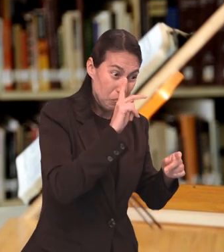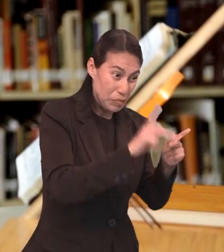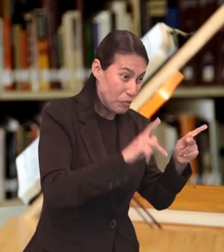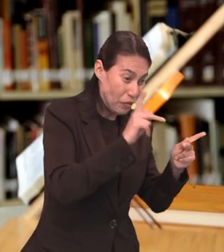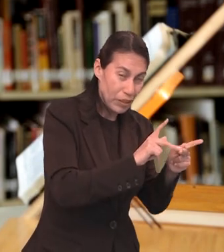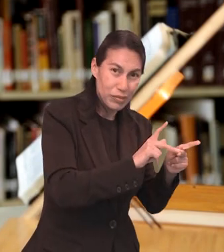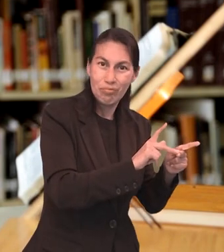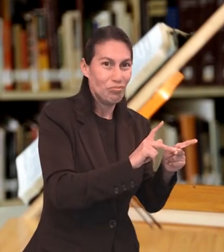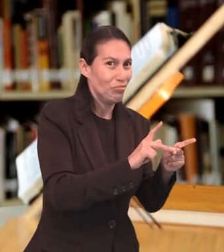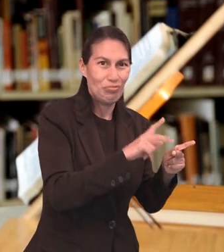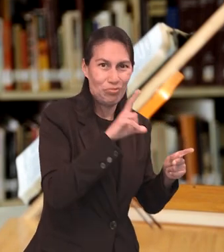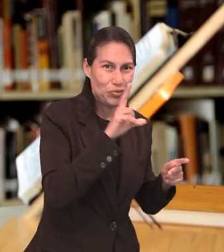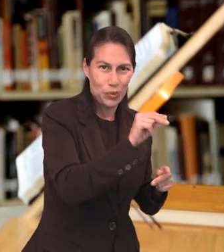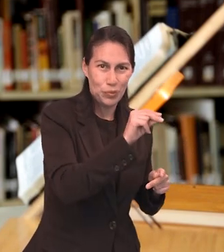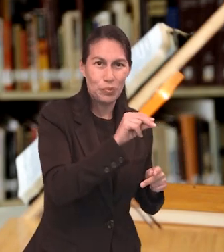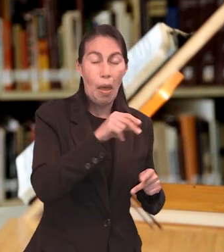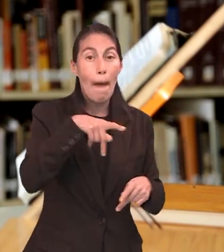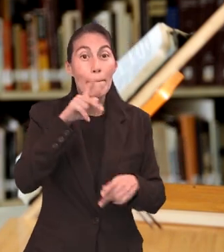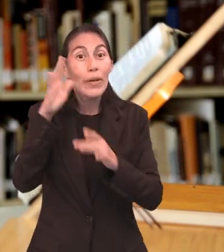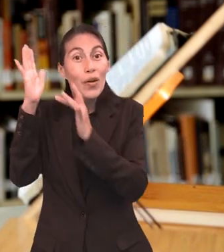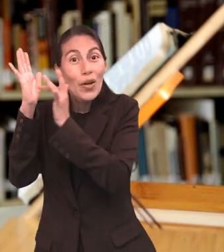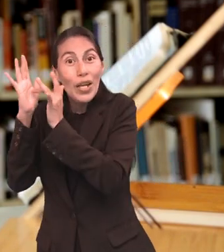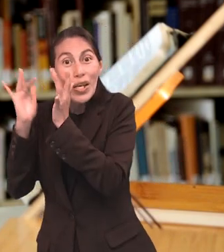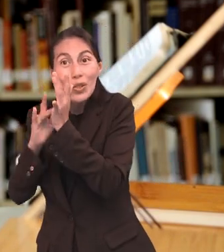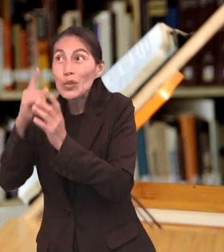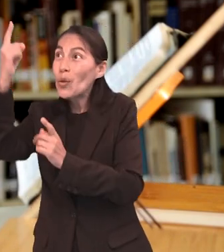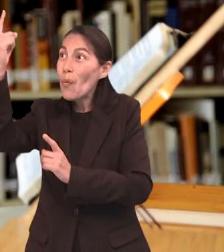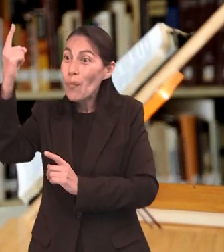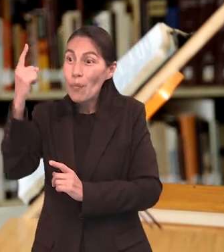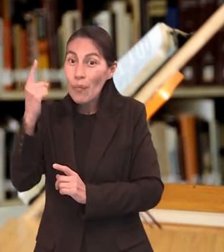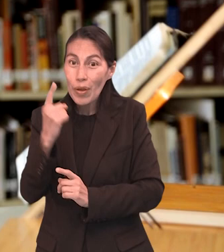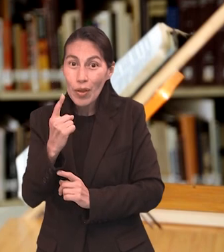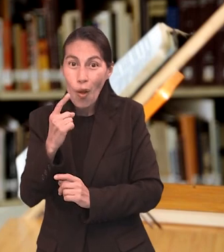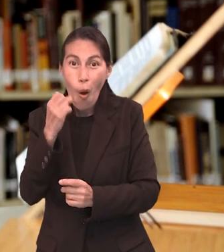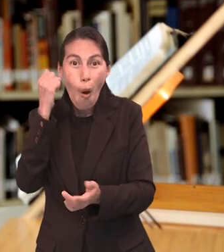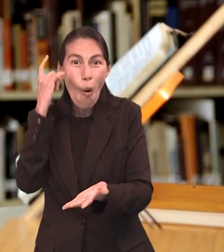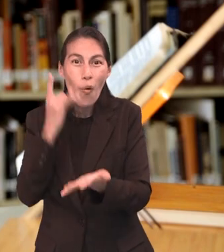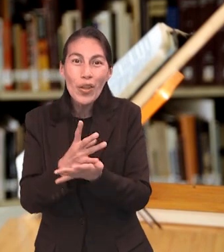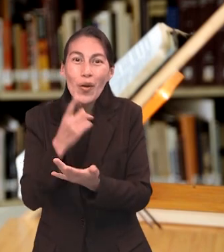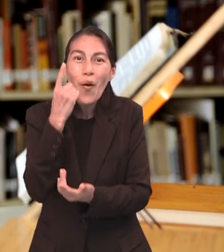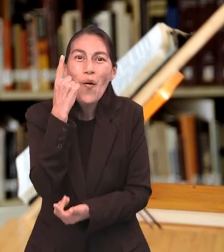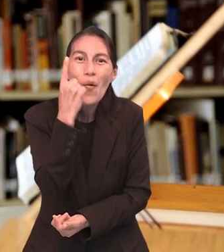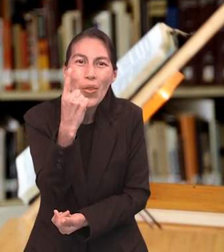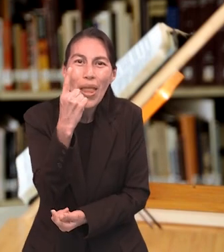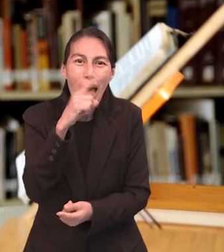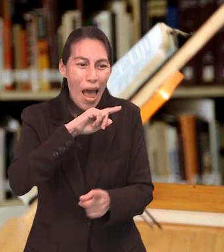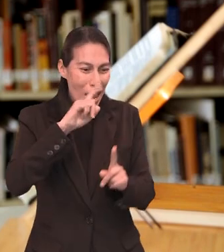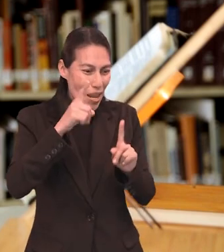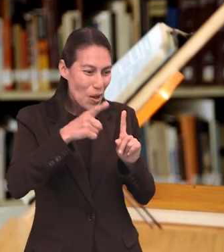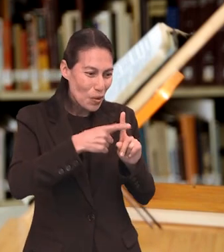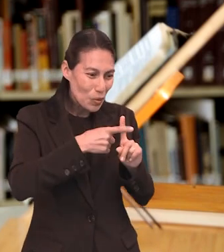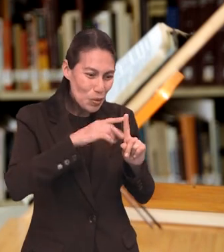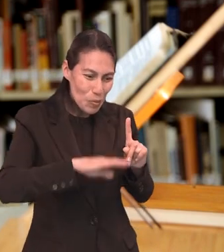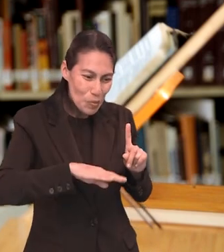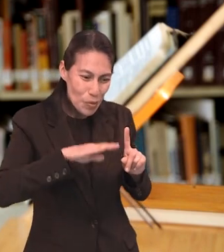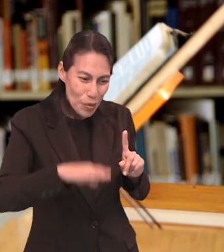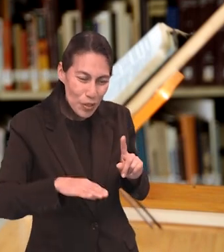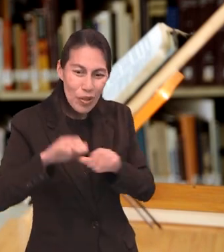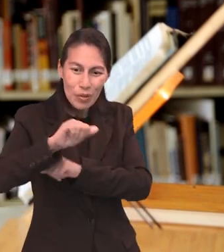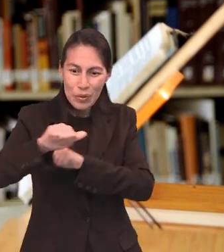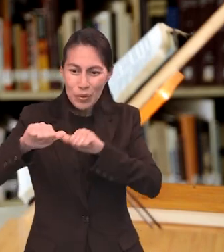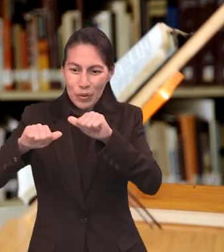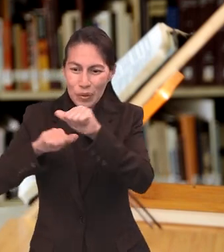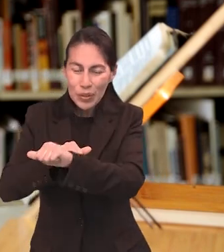de los que celebraban ese culto. El Señor Jesús, en cambio, ofreció una vez para siempre un solo sacrificio